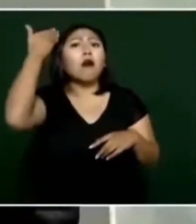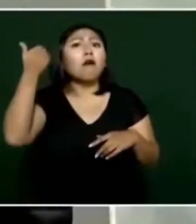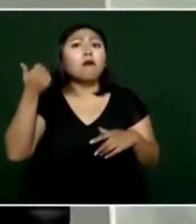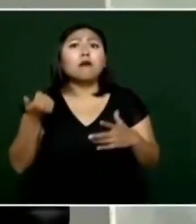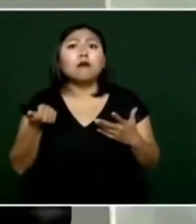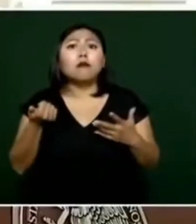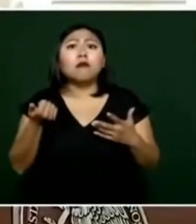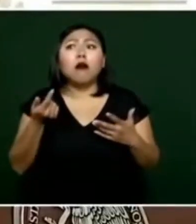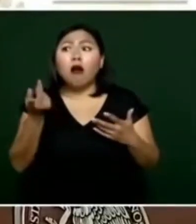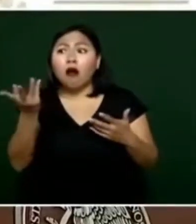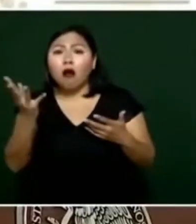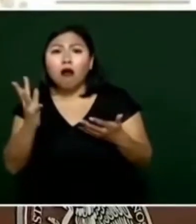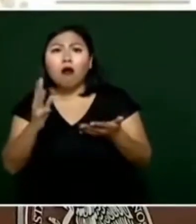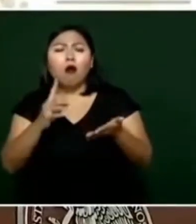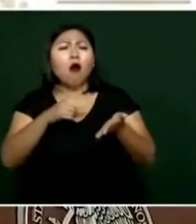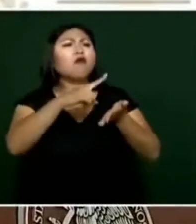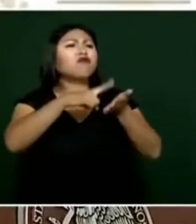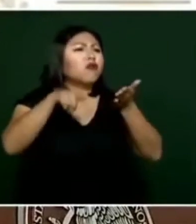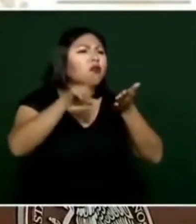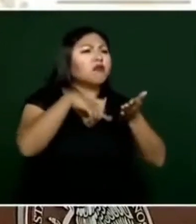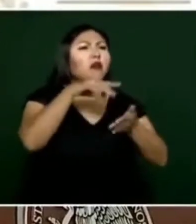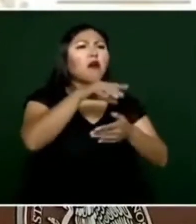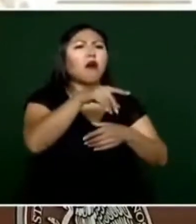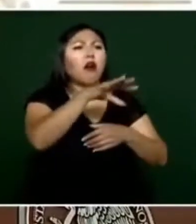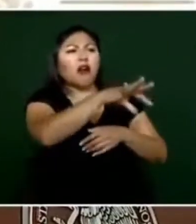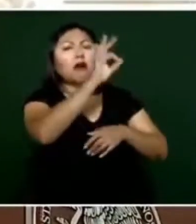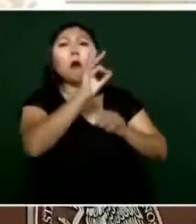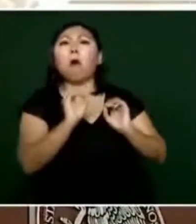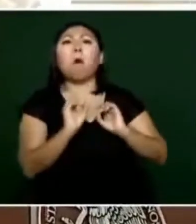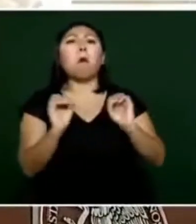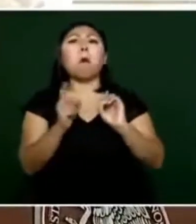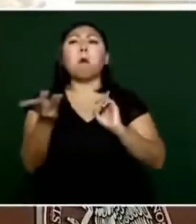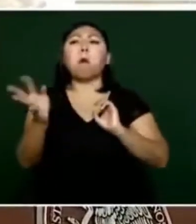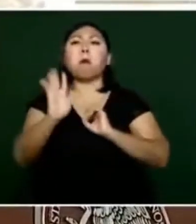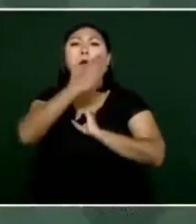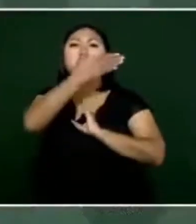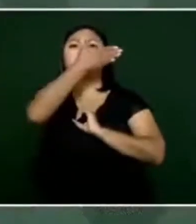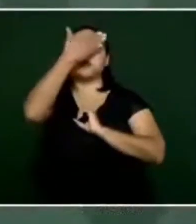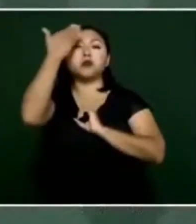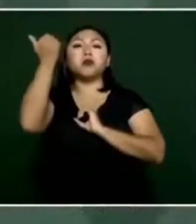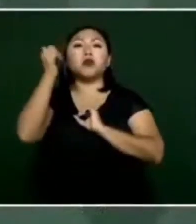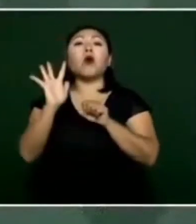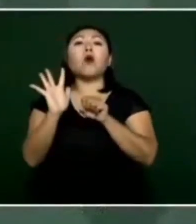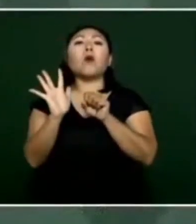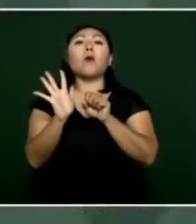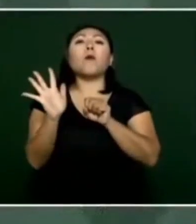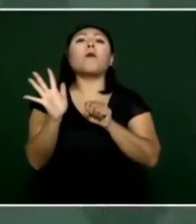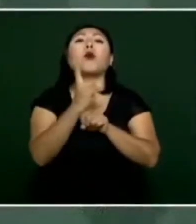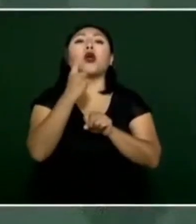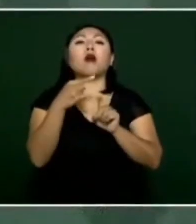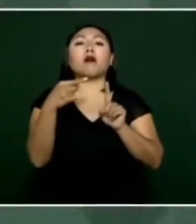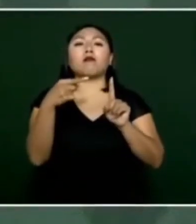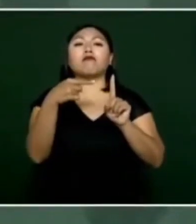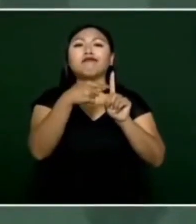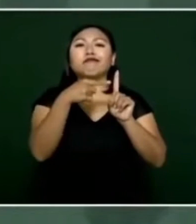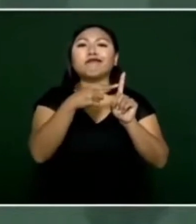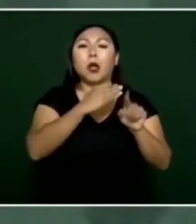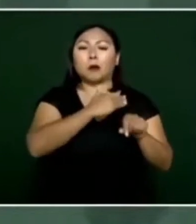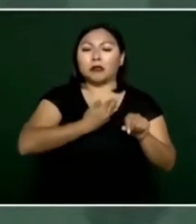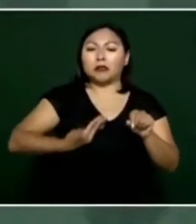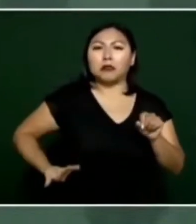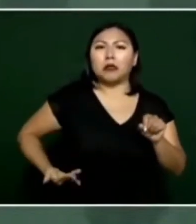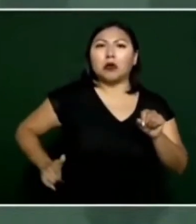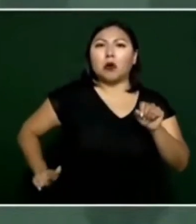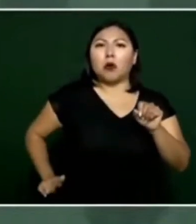era el dedazo el destape la cargada